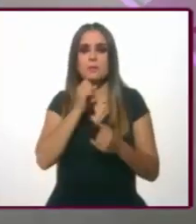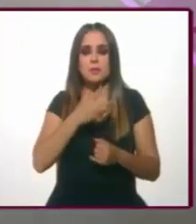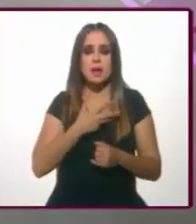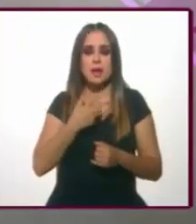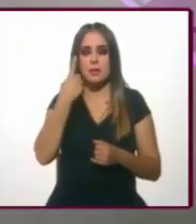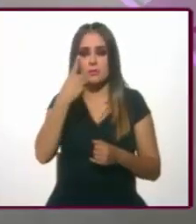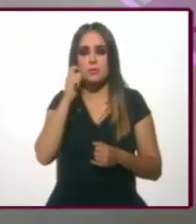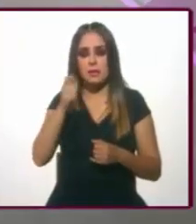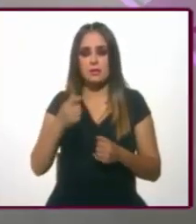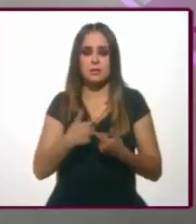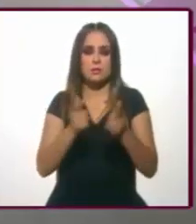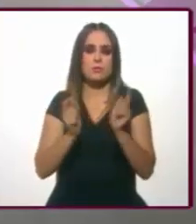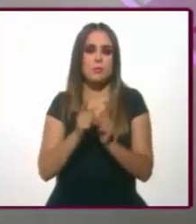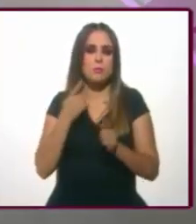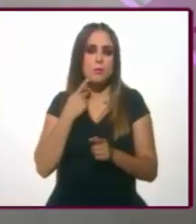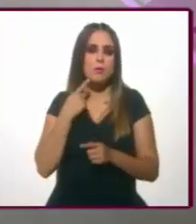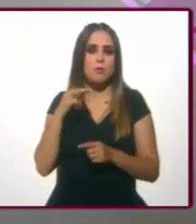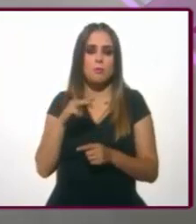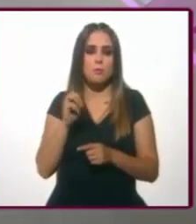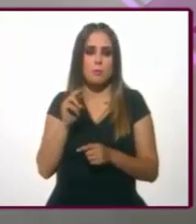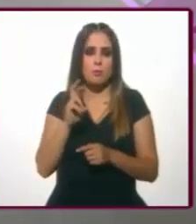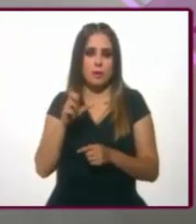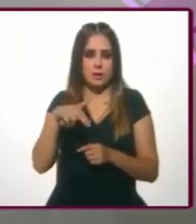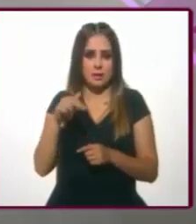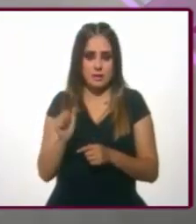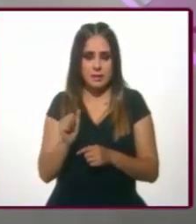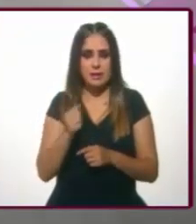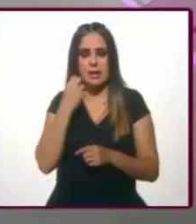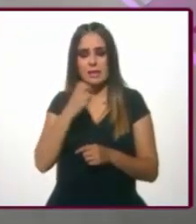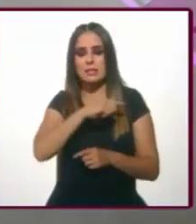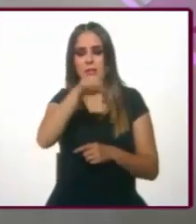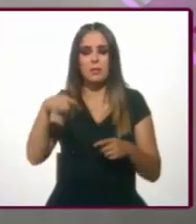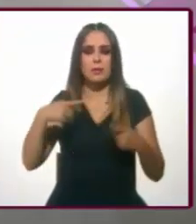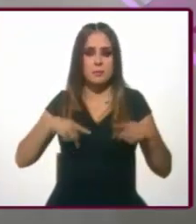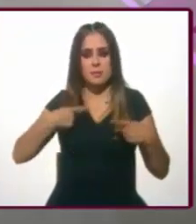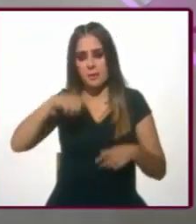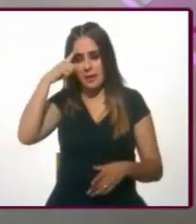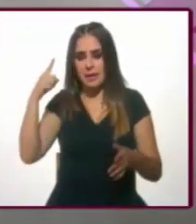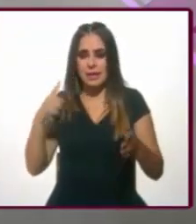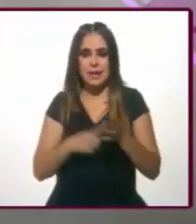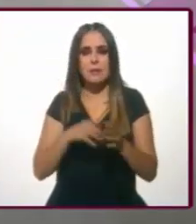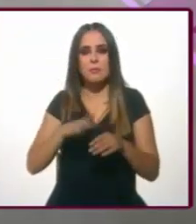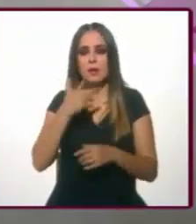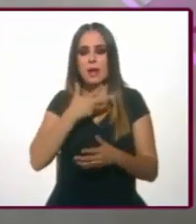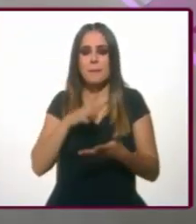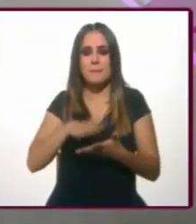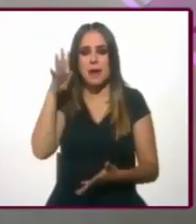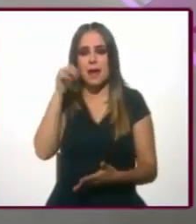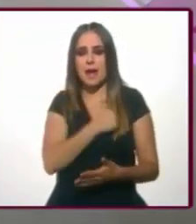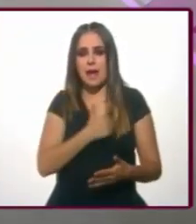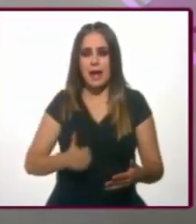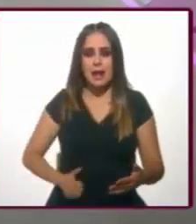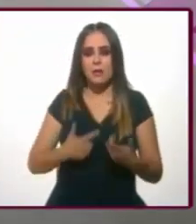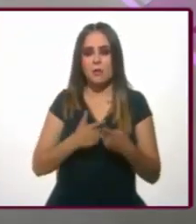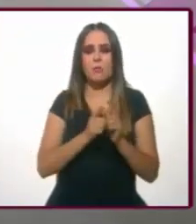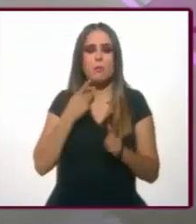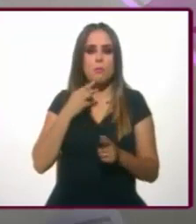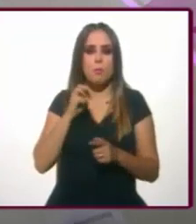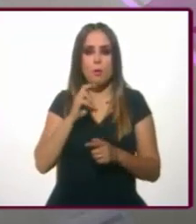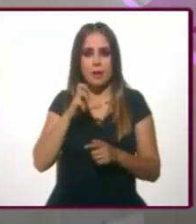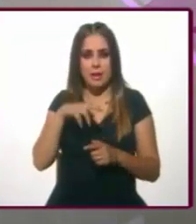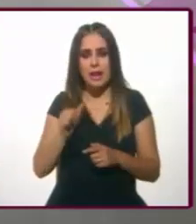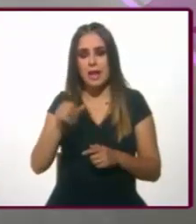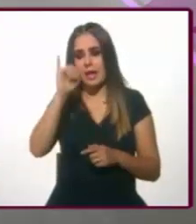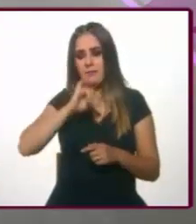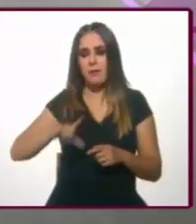tiene que ver con el partido que lo representa, que en este caso es morena, en las alcaldías son mayoría, la jefa de gobierno es del mismo partido, el